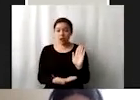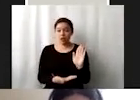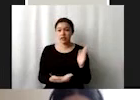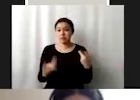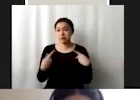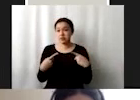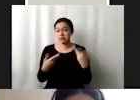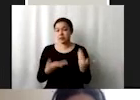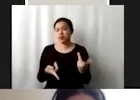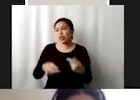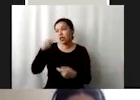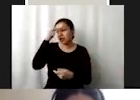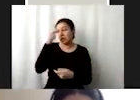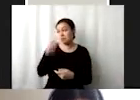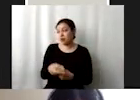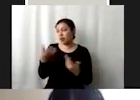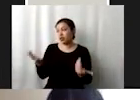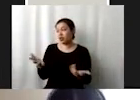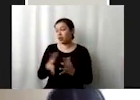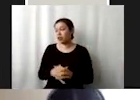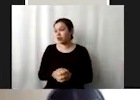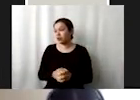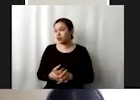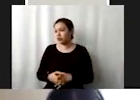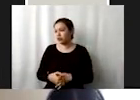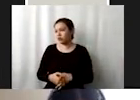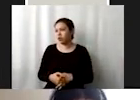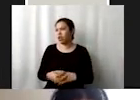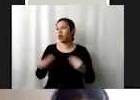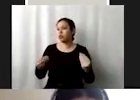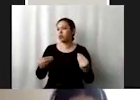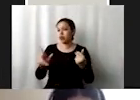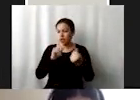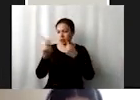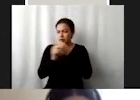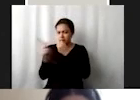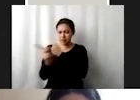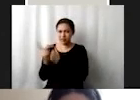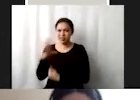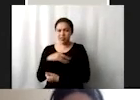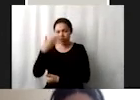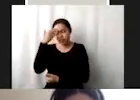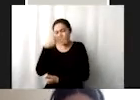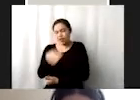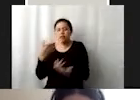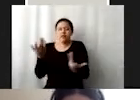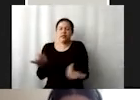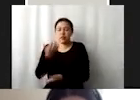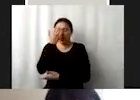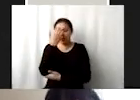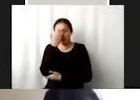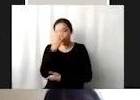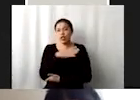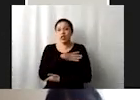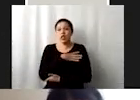mexicanos como tal aunque sí hay muchísimos casos en el país seguramente ustedes conocen tenemos deficiencias